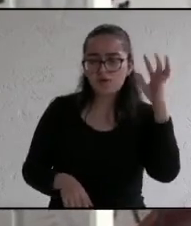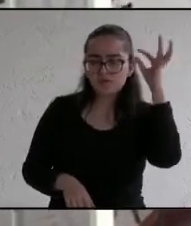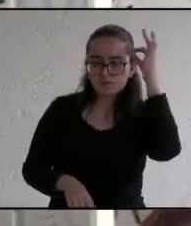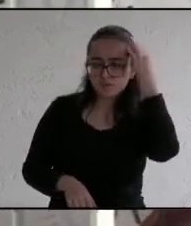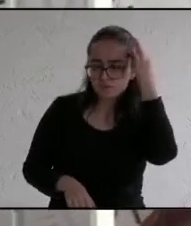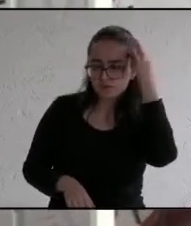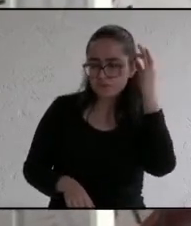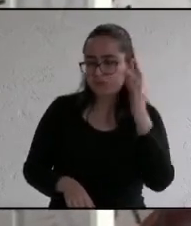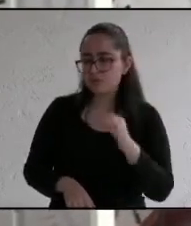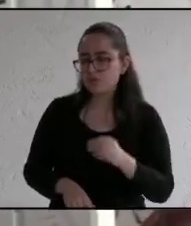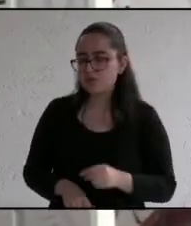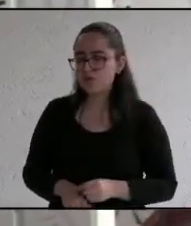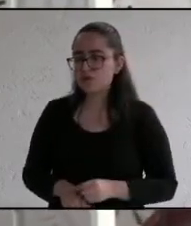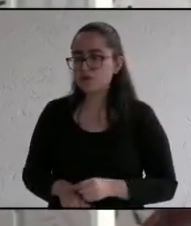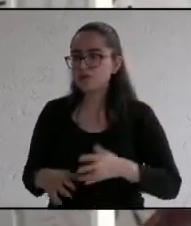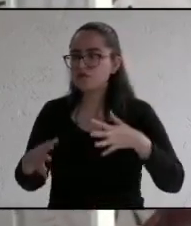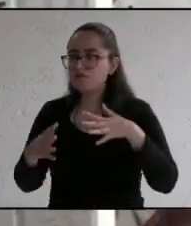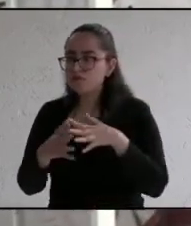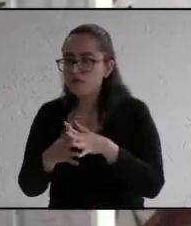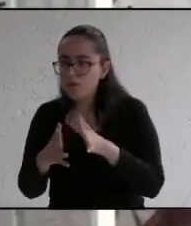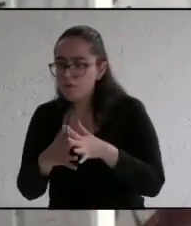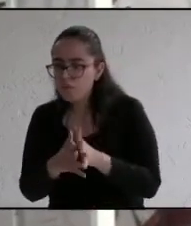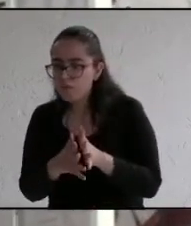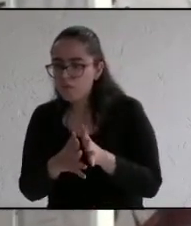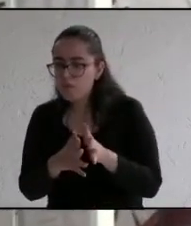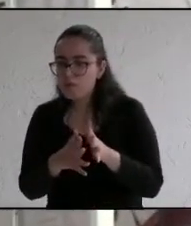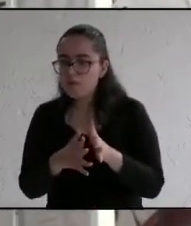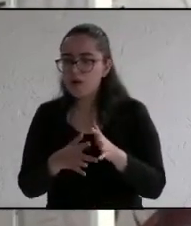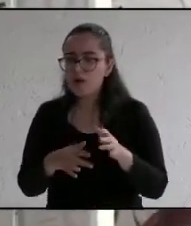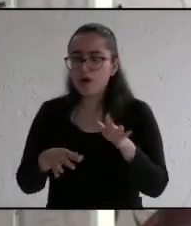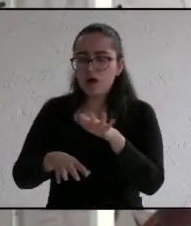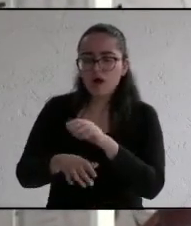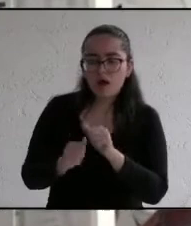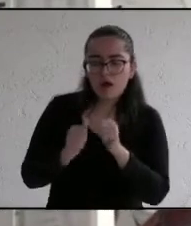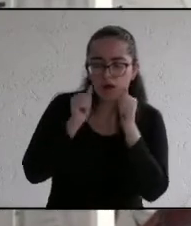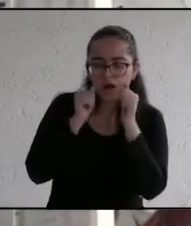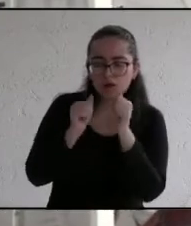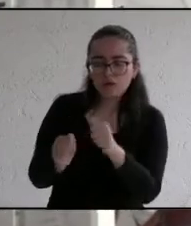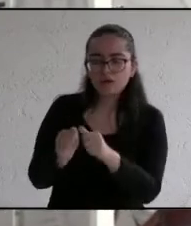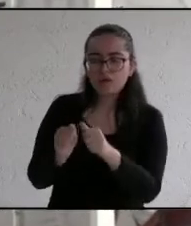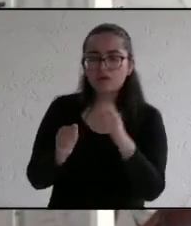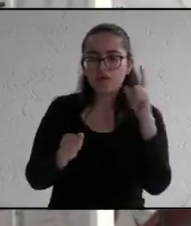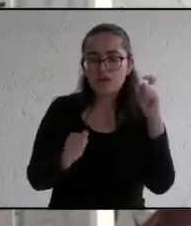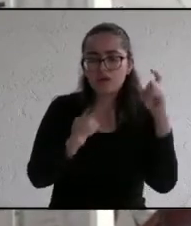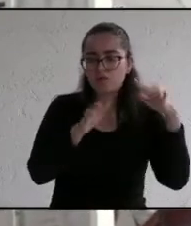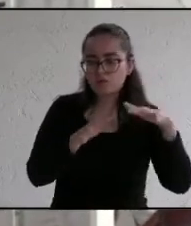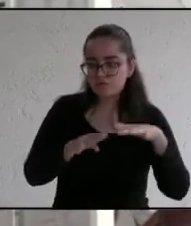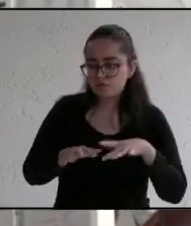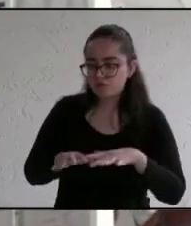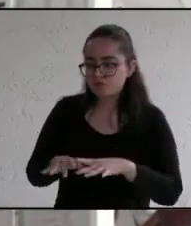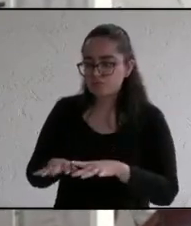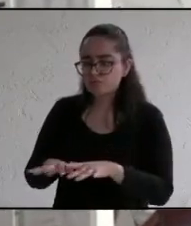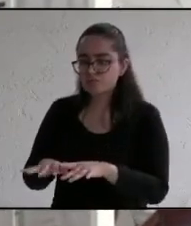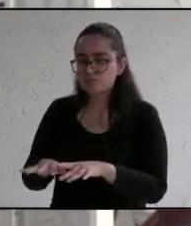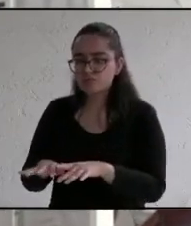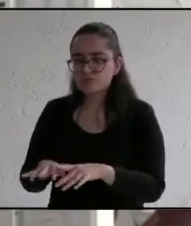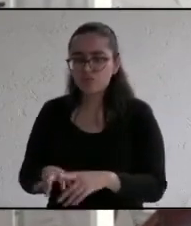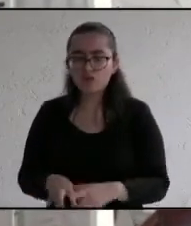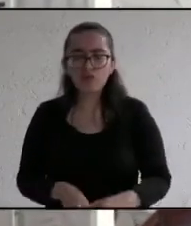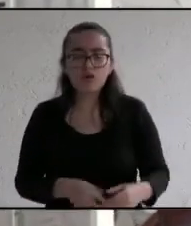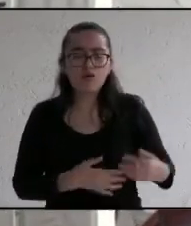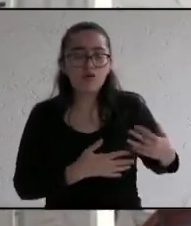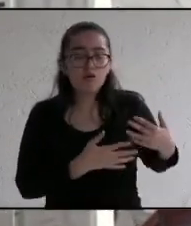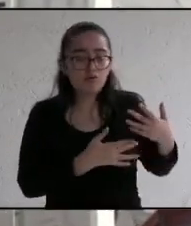apoya a construir una planta de tratamiento después se le pierde el seguimiento porque pasa una administración municipal